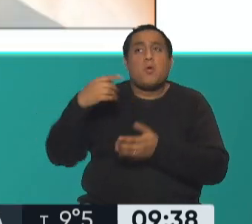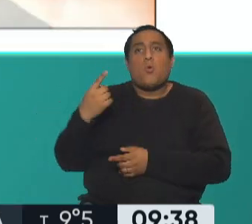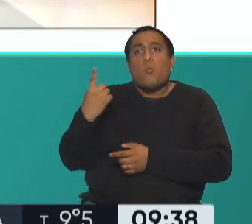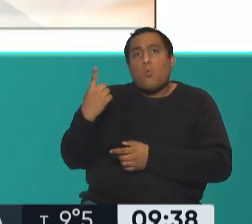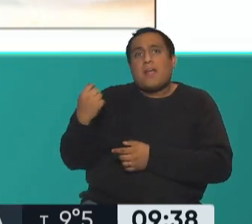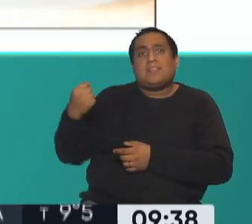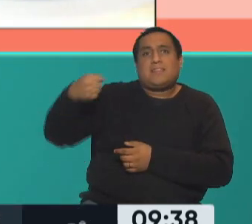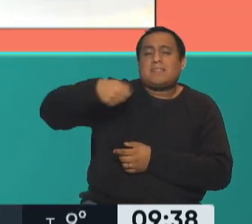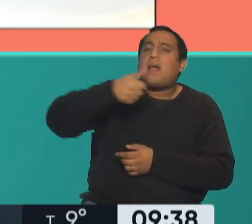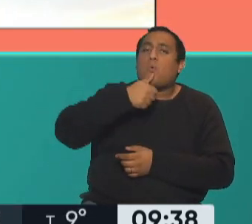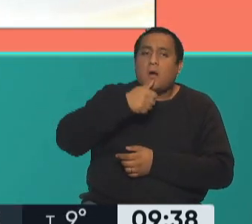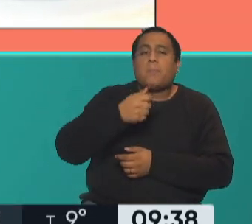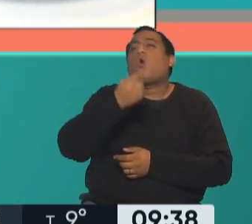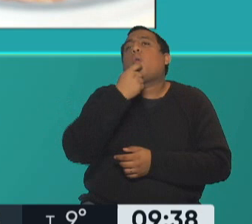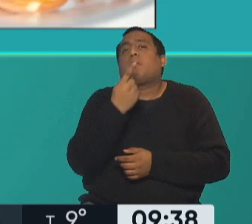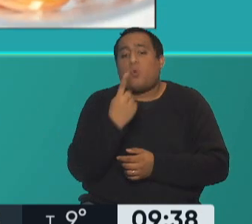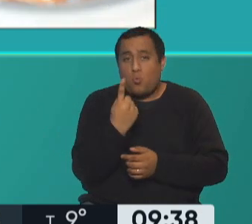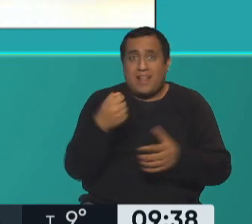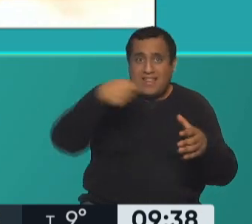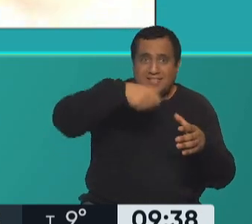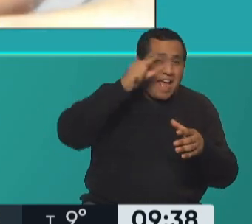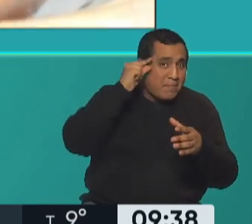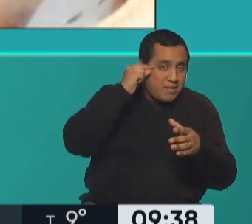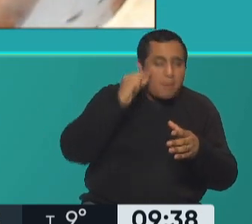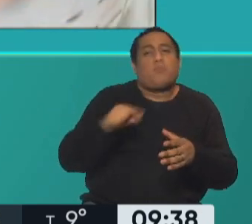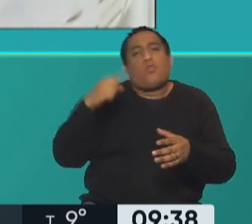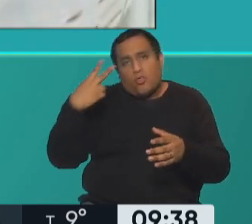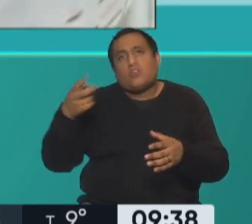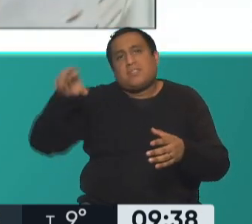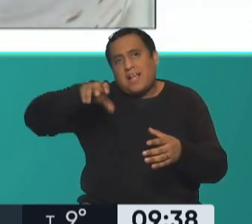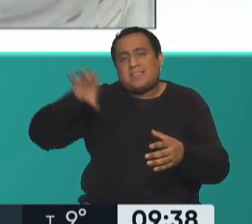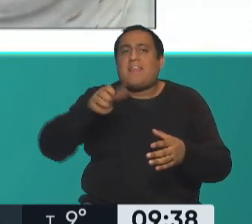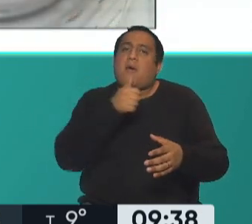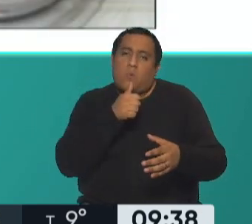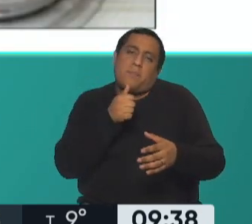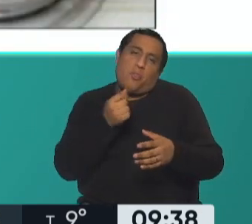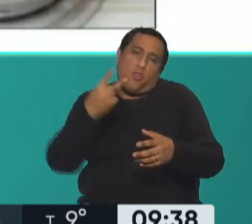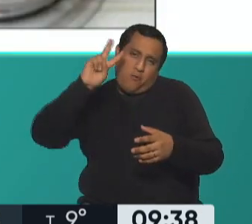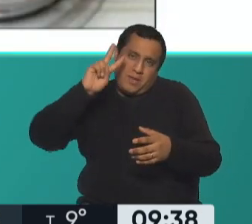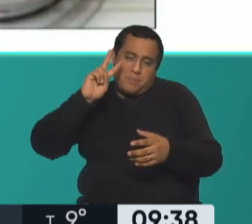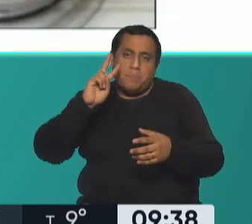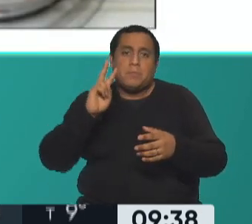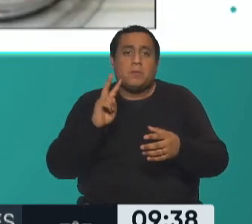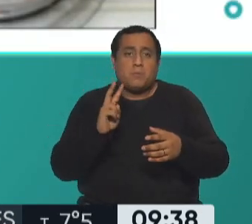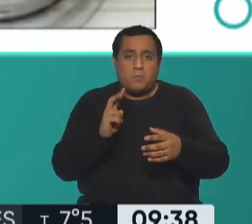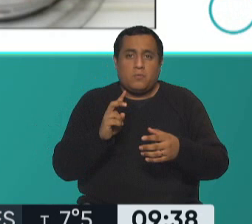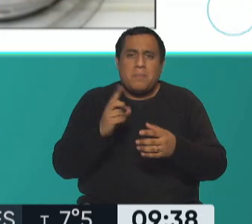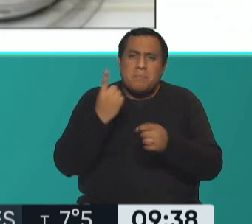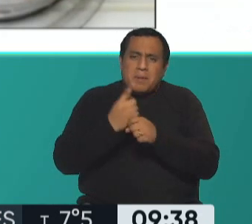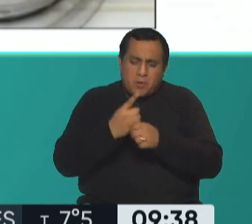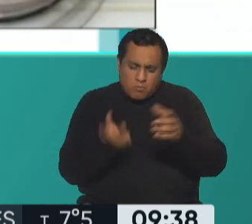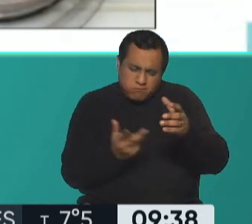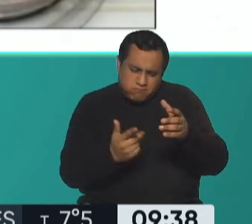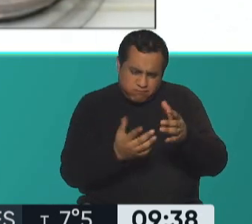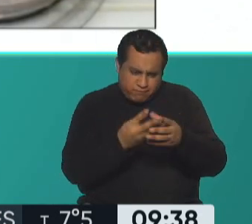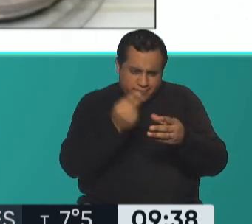Siempre es el doble, si esto es una taza de almendras, dos de agua. Bueno, primero se pone la primera mitad, que se arme una crema, y